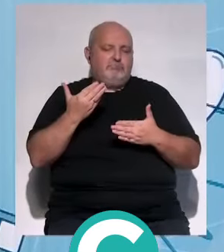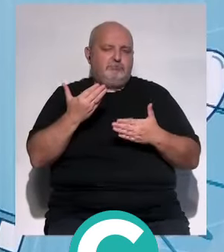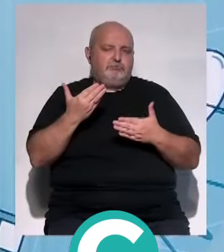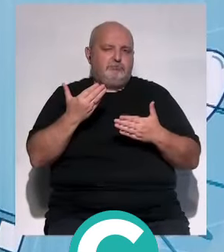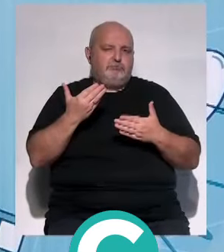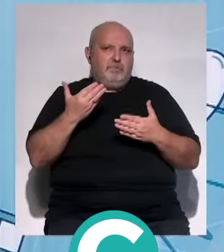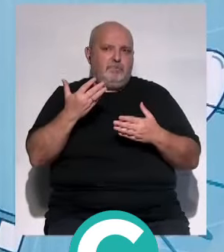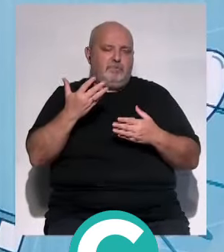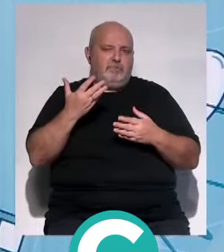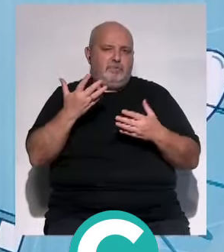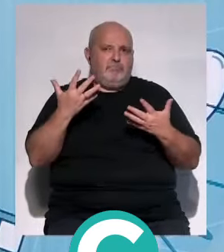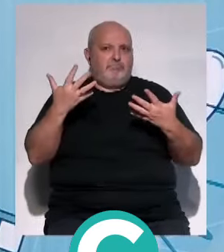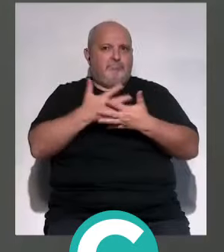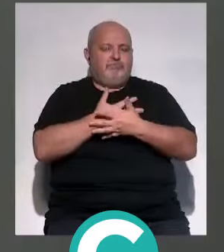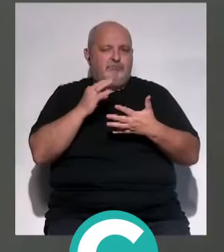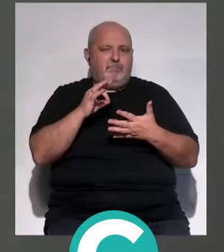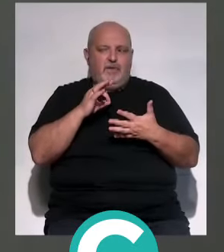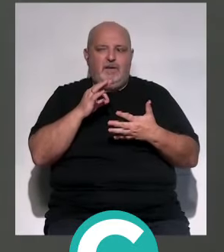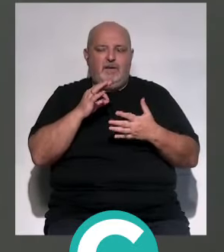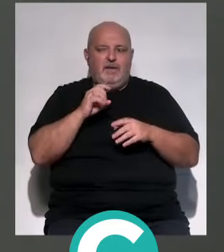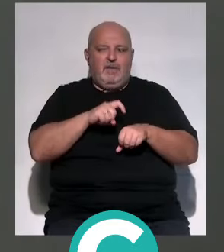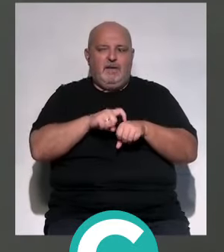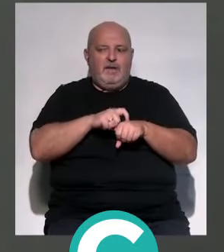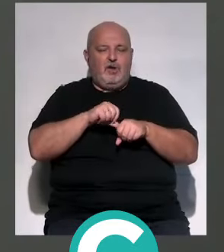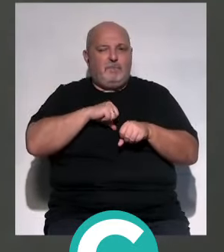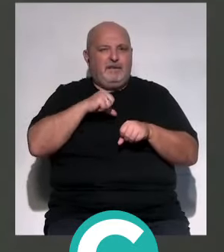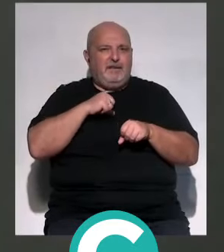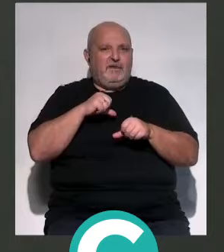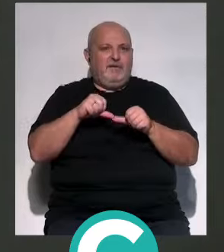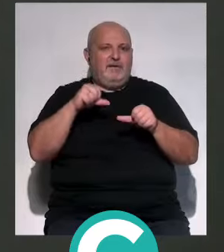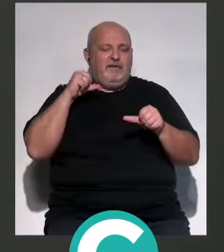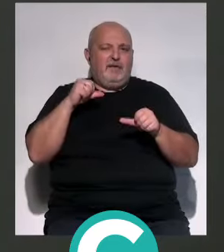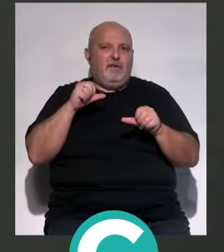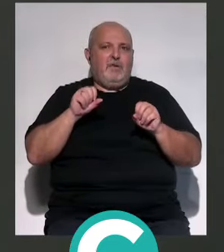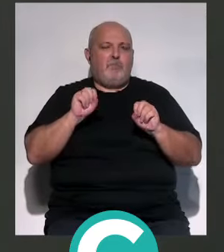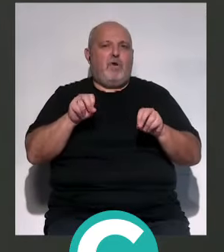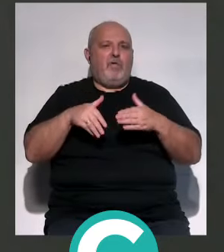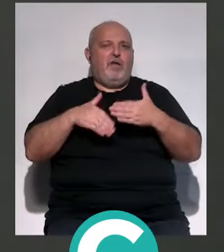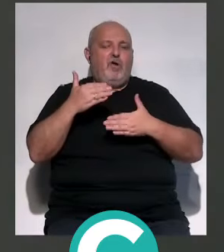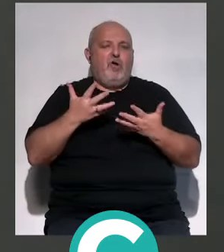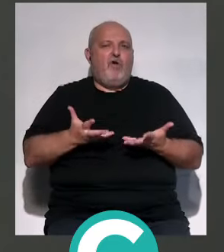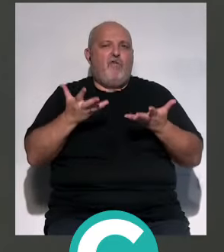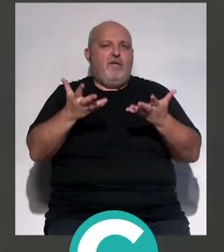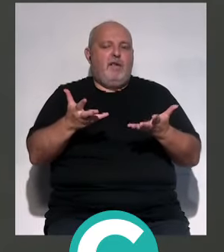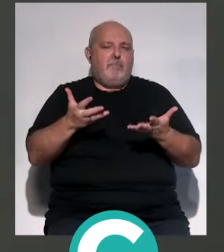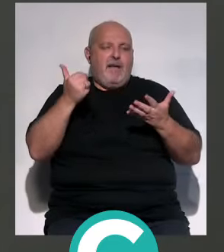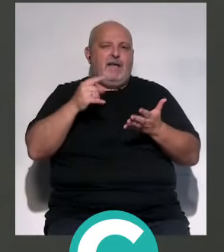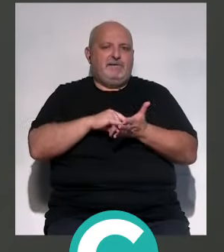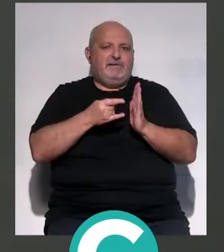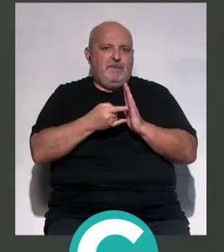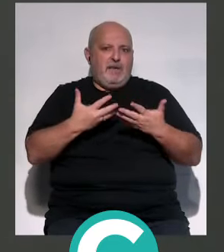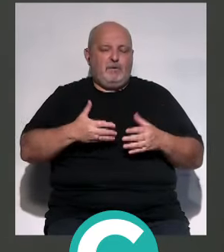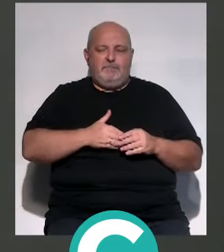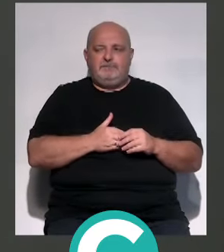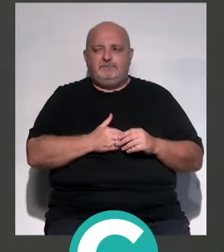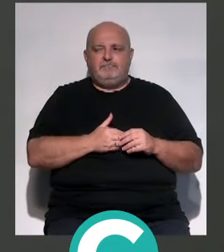esta simbiosis clásica de nuestro hospital con la modernidad que ofrece y necesita el sistema sanitario actual.